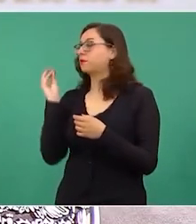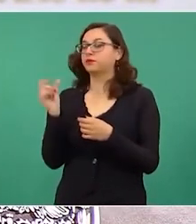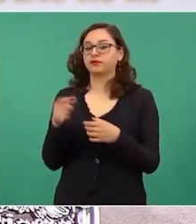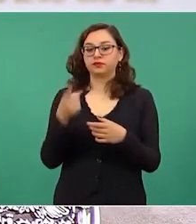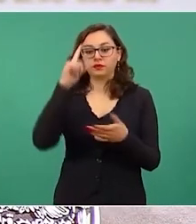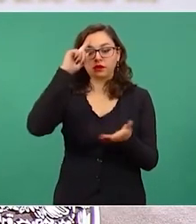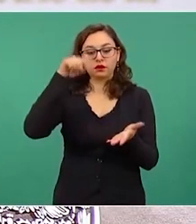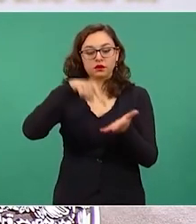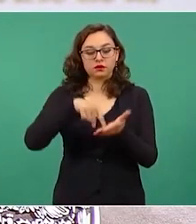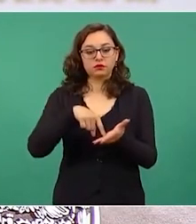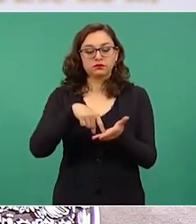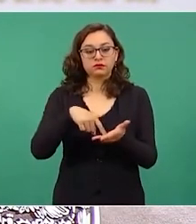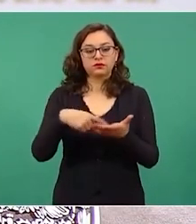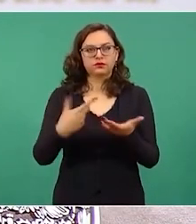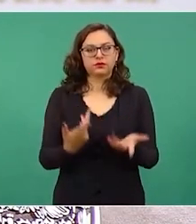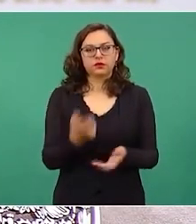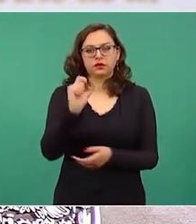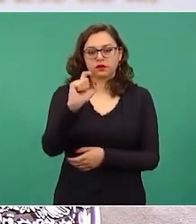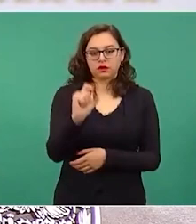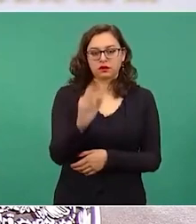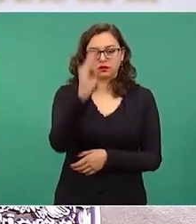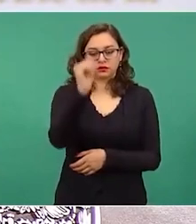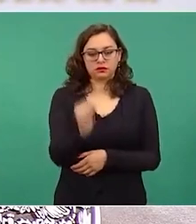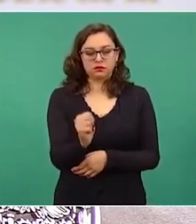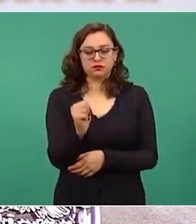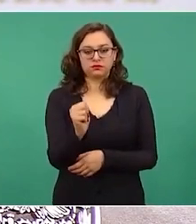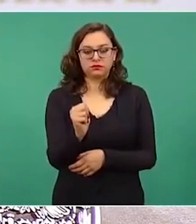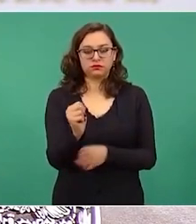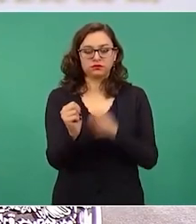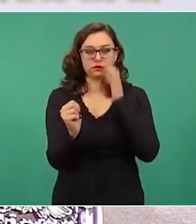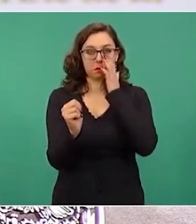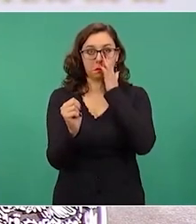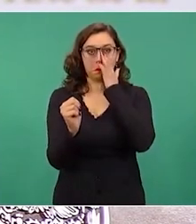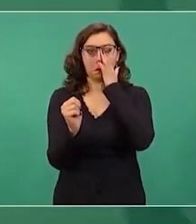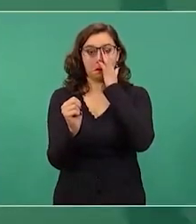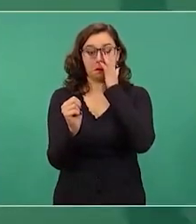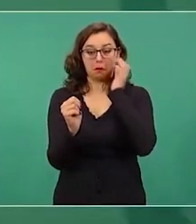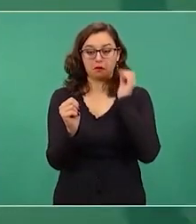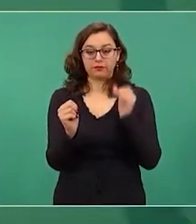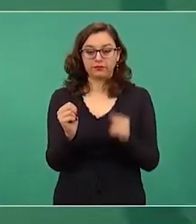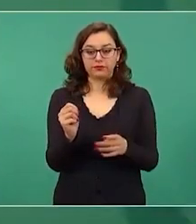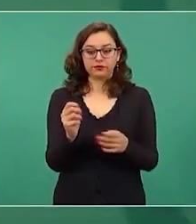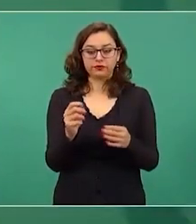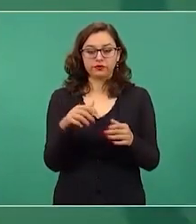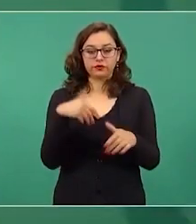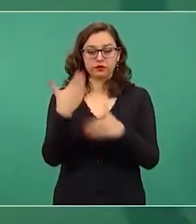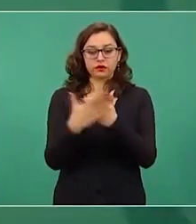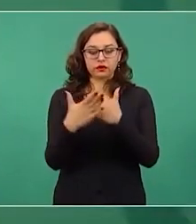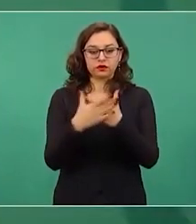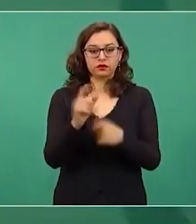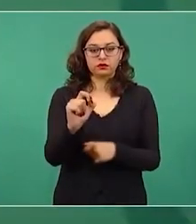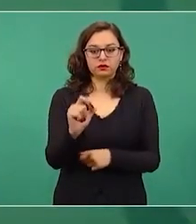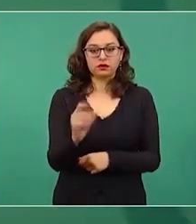el 29 vamos a inaugurar